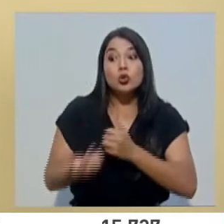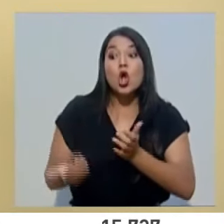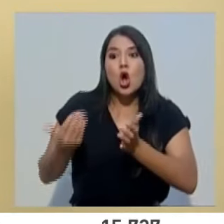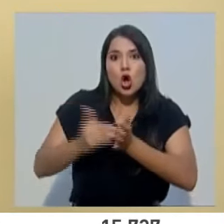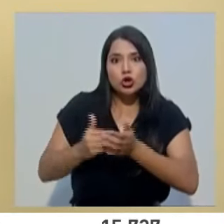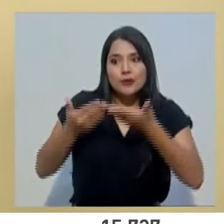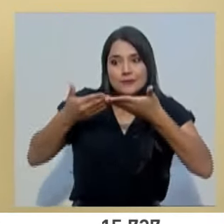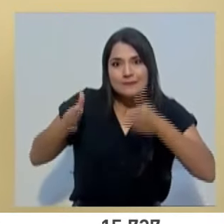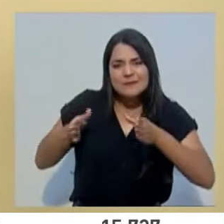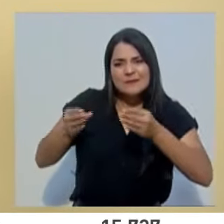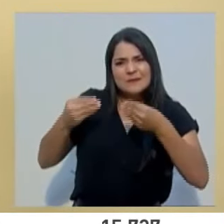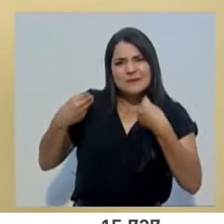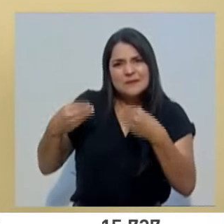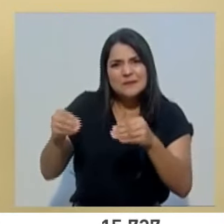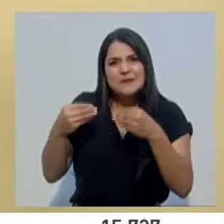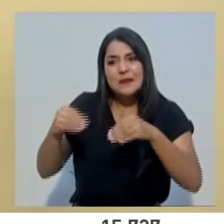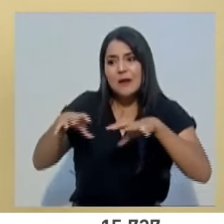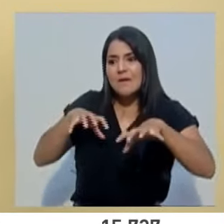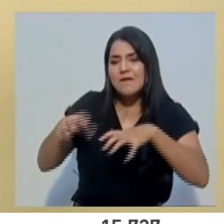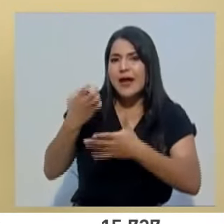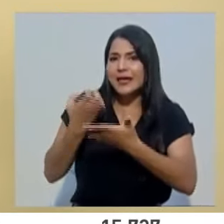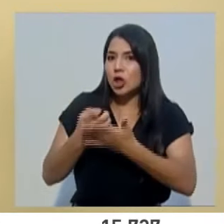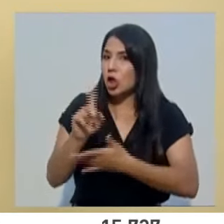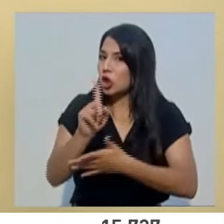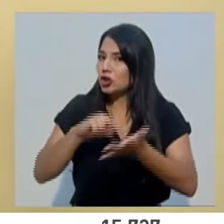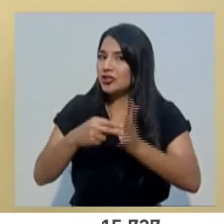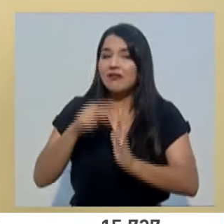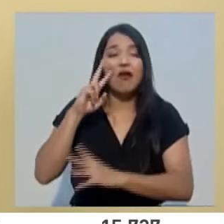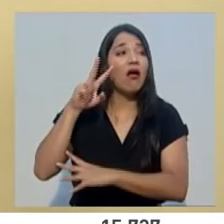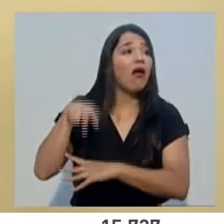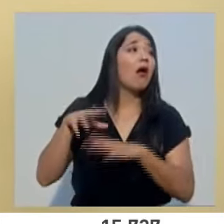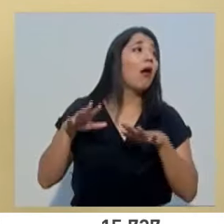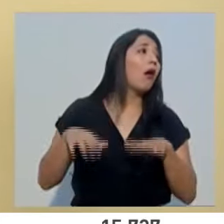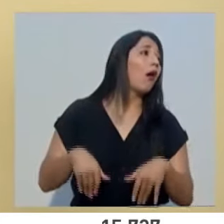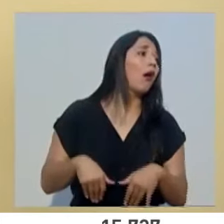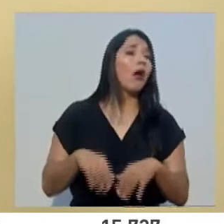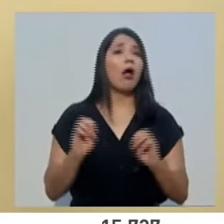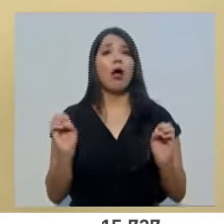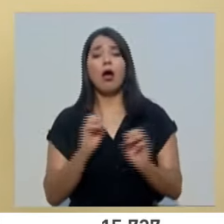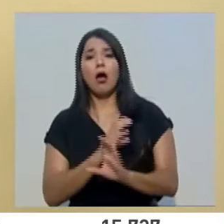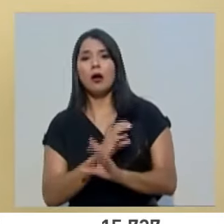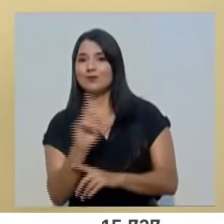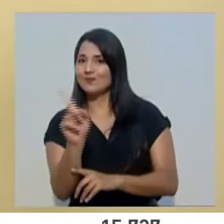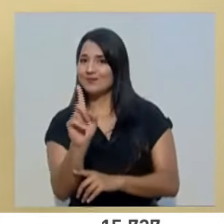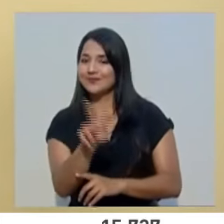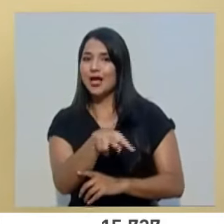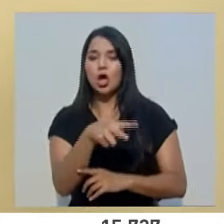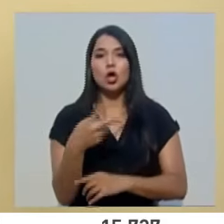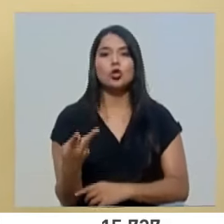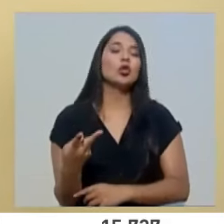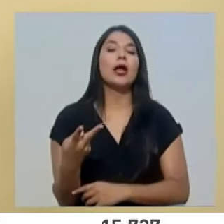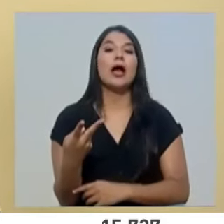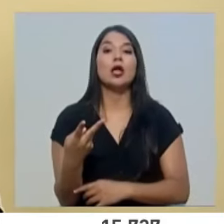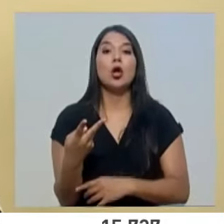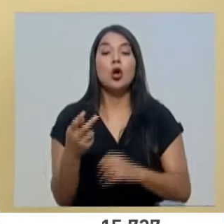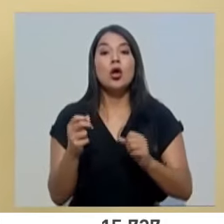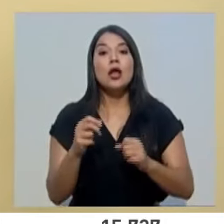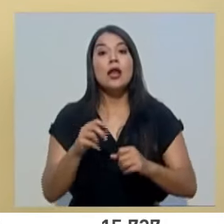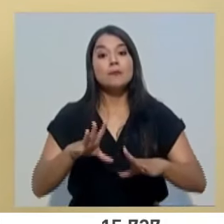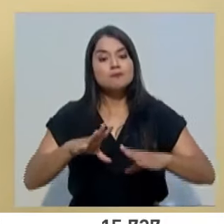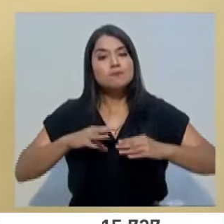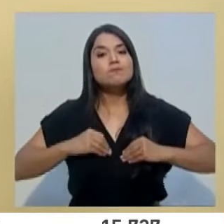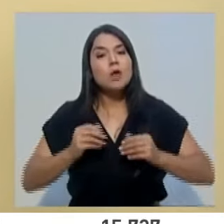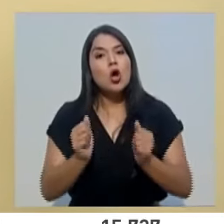actividades económicas no es sinónimo de descuido ni de relajamiento. Al contrario, que esto, el ejercicio